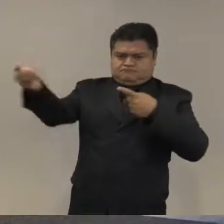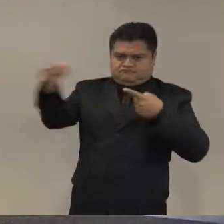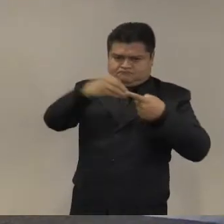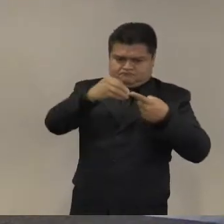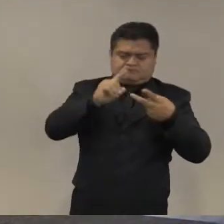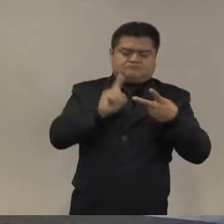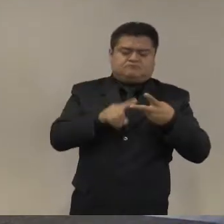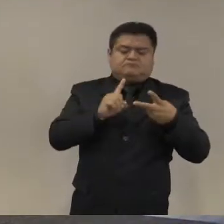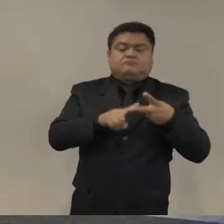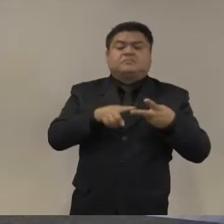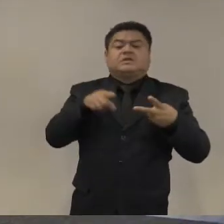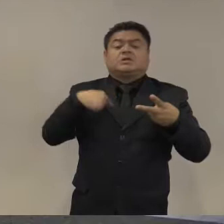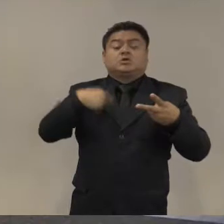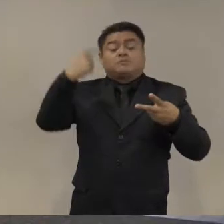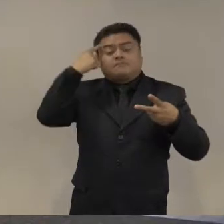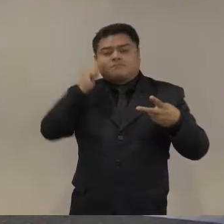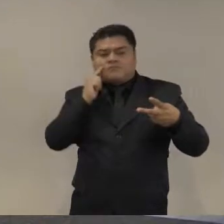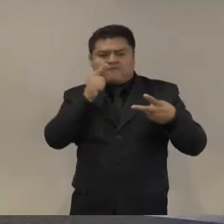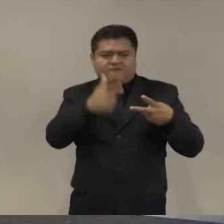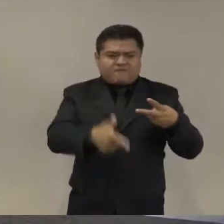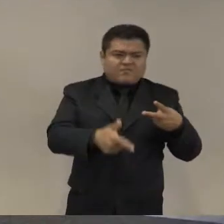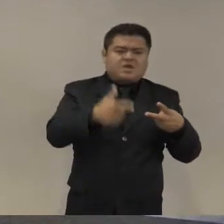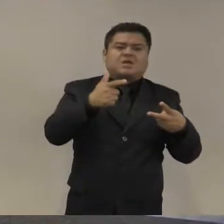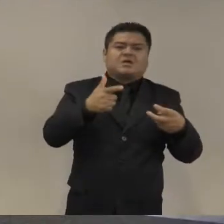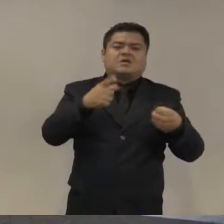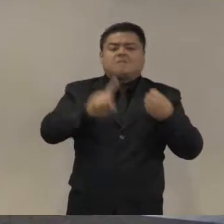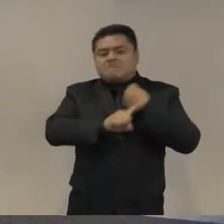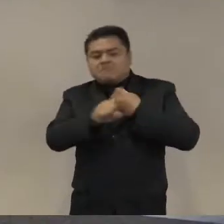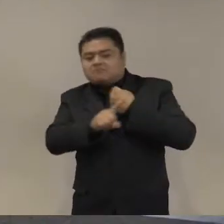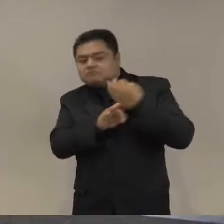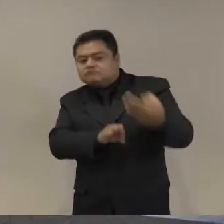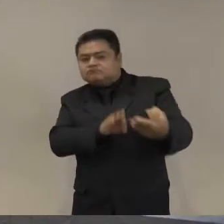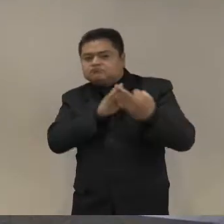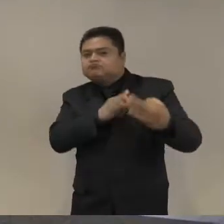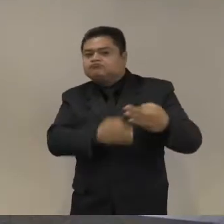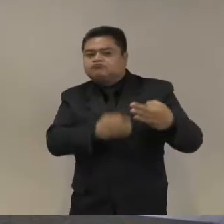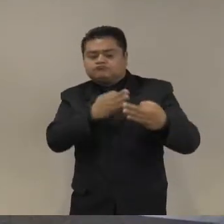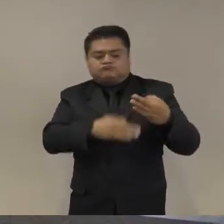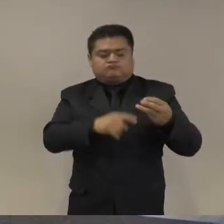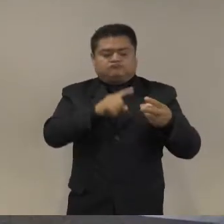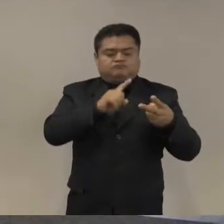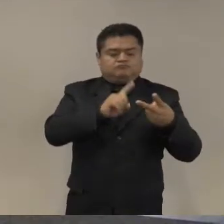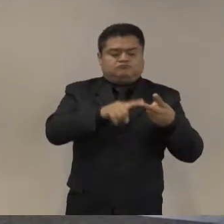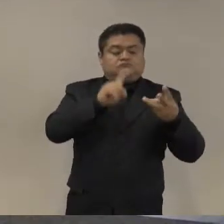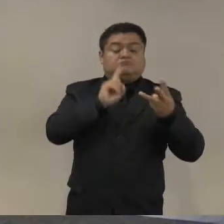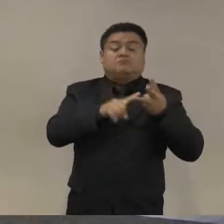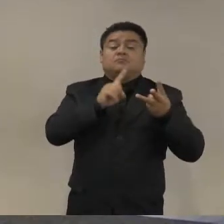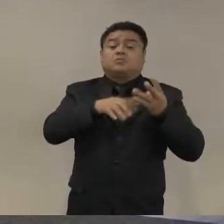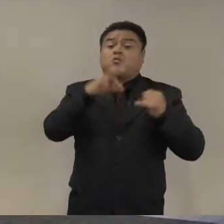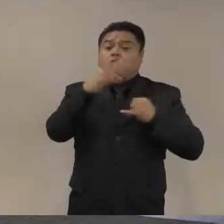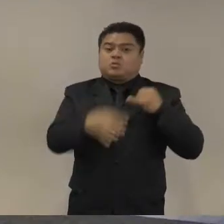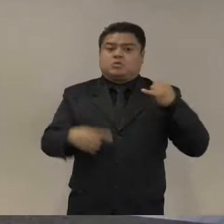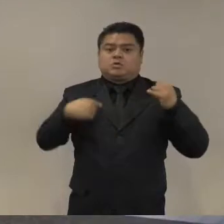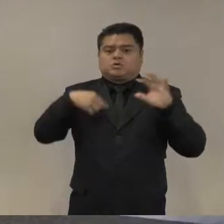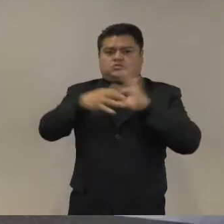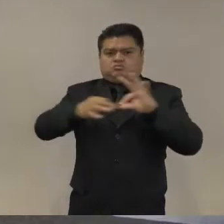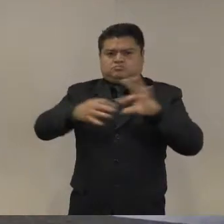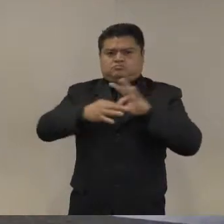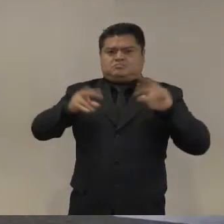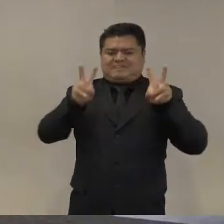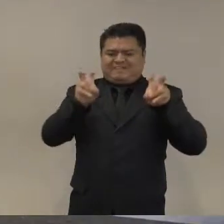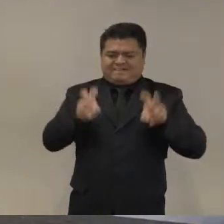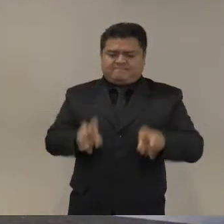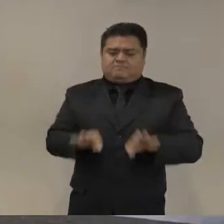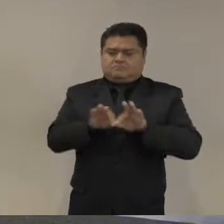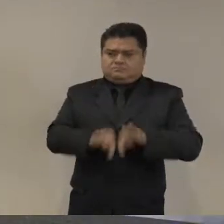precisamente también de lo que Adam nos comenta y finalmente voy a hacer una conclusión muy breve anotando algunos temas que creo que sería